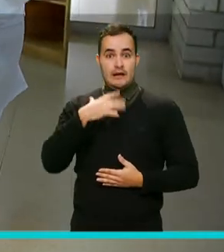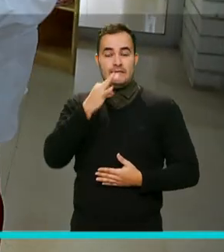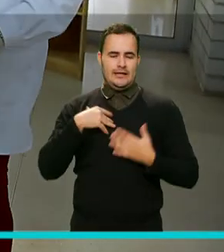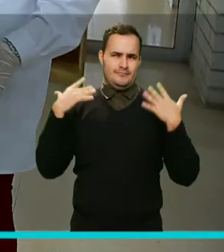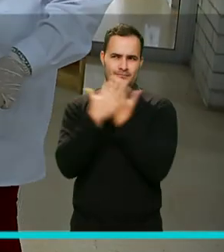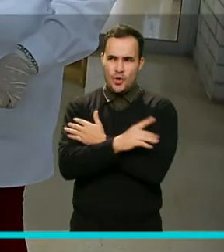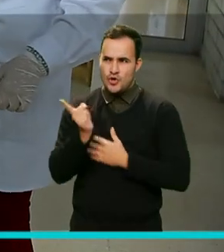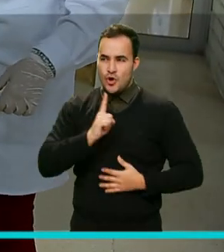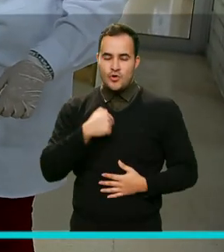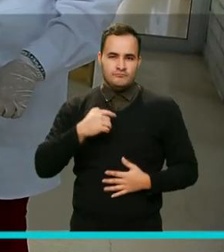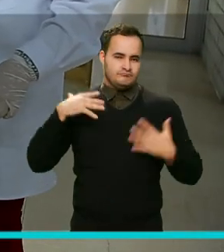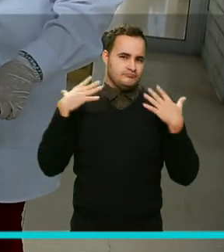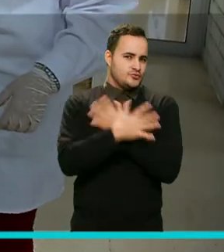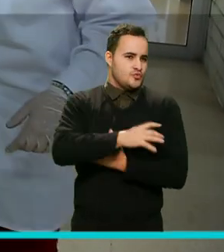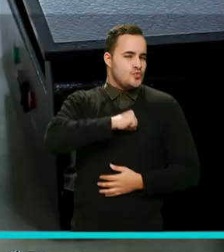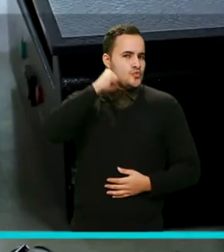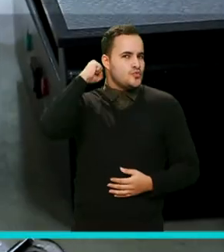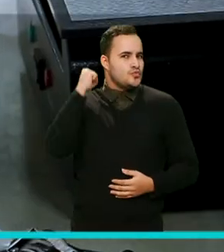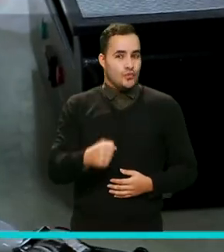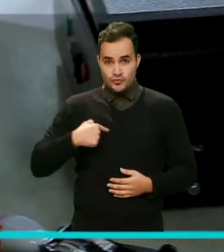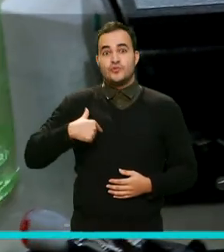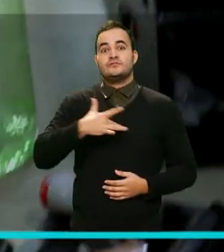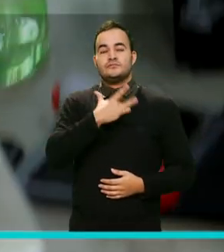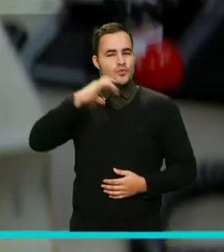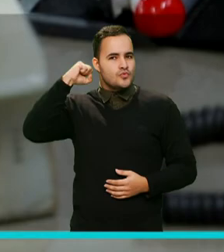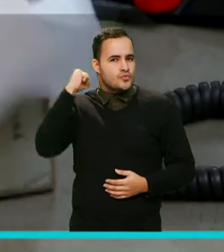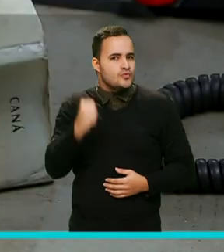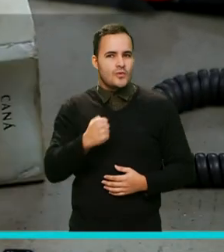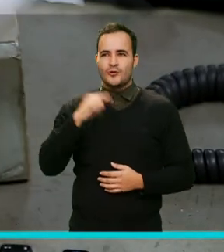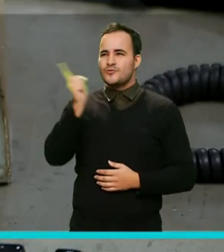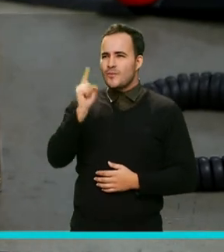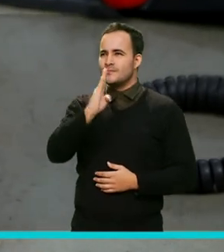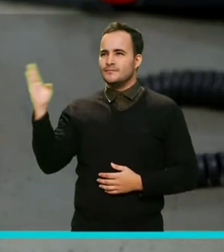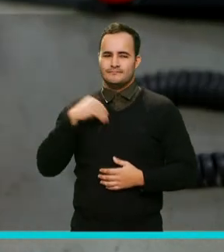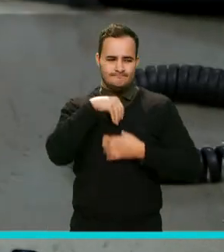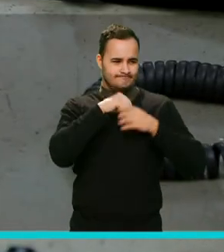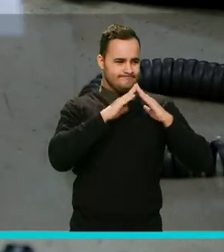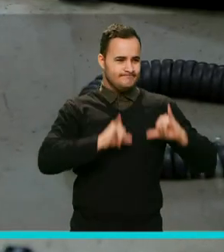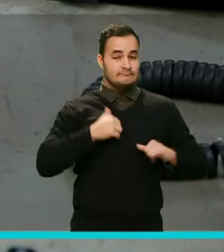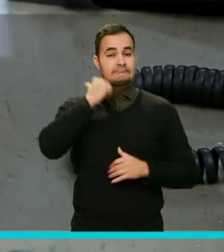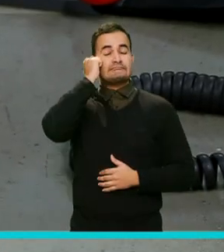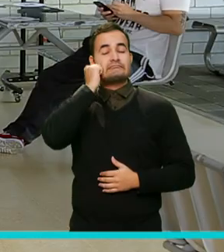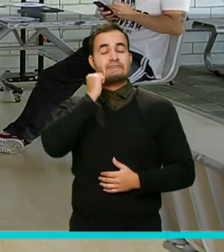mí me dio muy duro, muy duro porque no poder venir a la biblioteca es muy triste.